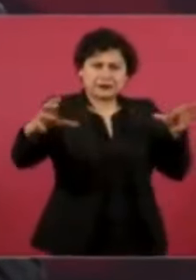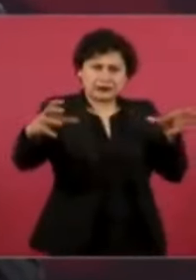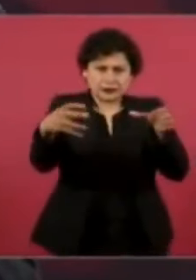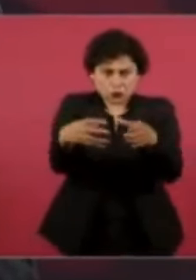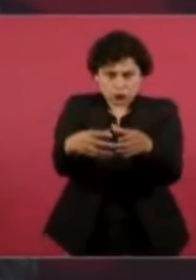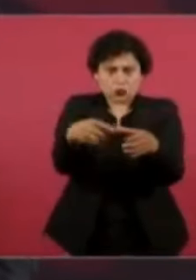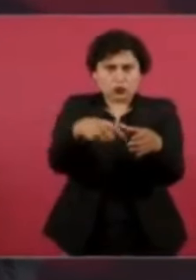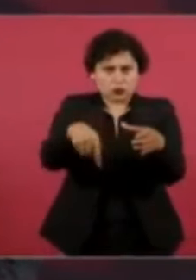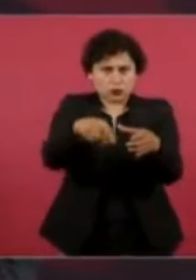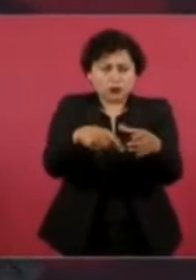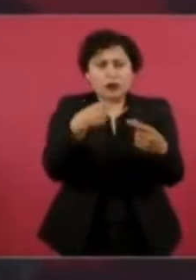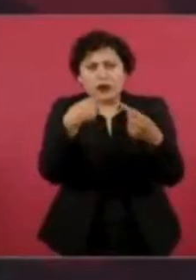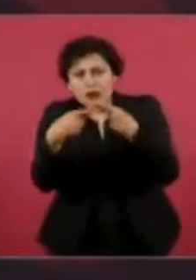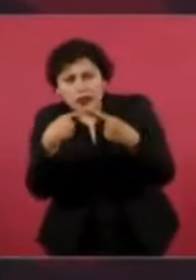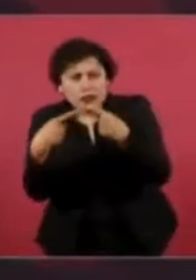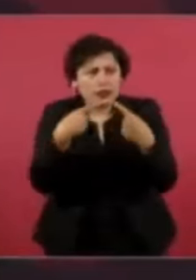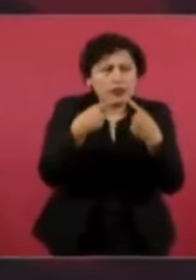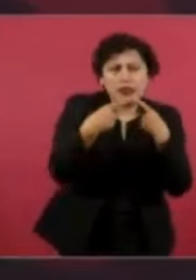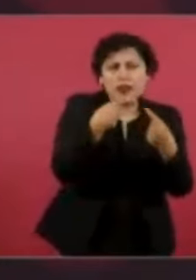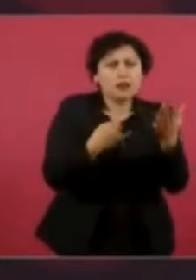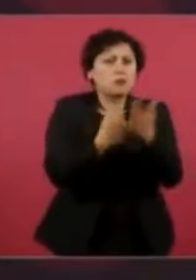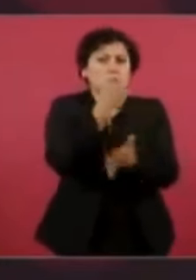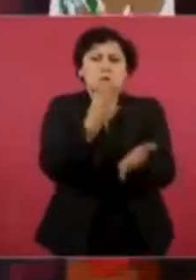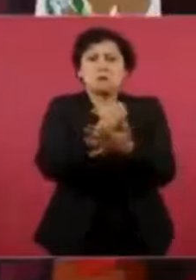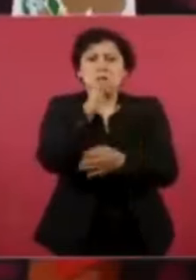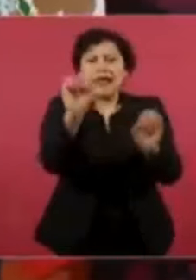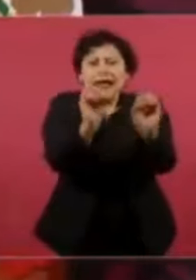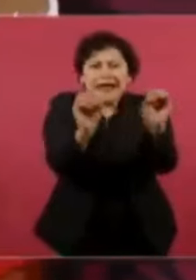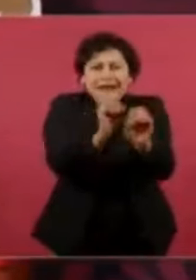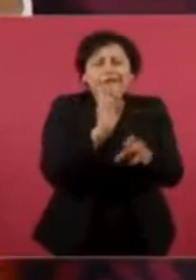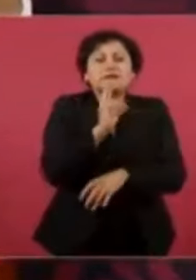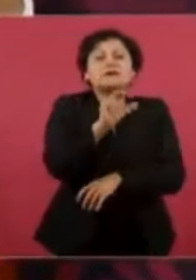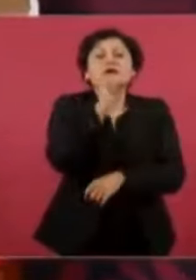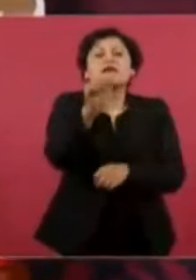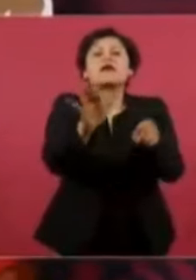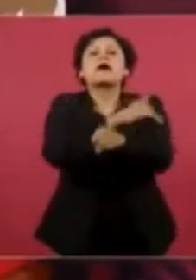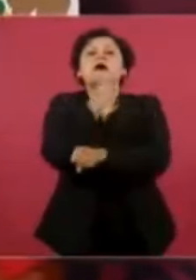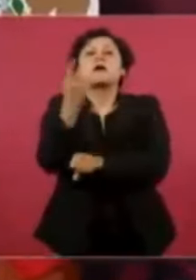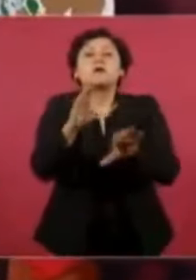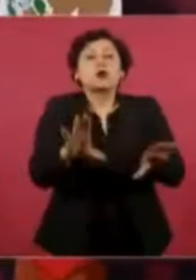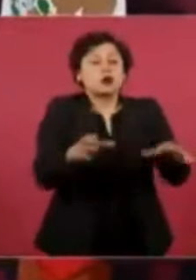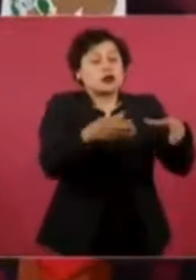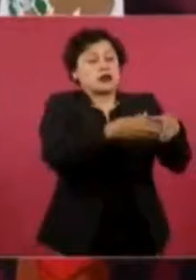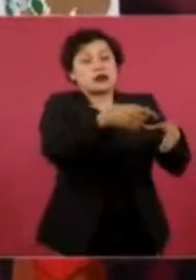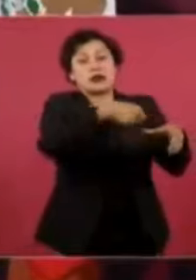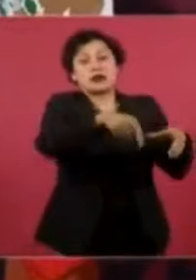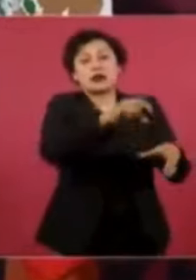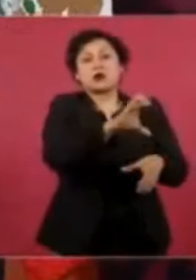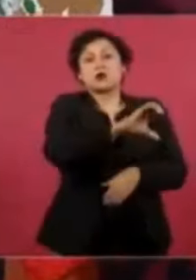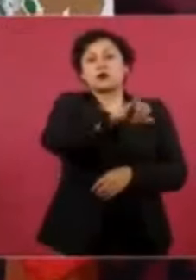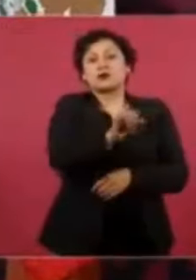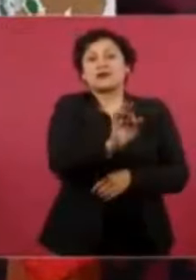no llegaron a nada porque el consejo de la judicatura la presidenta del consejo de la judicatura